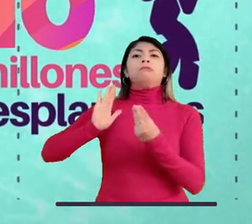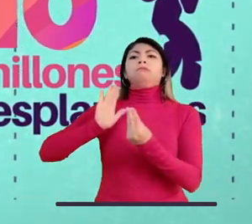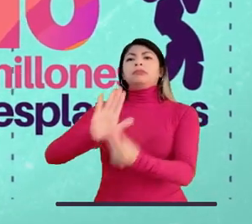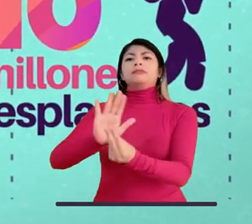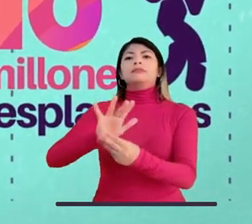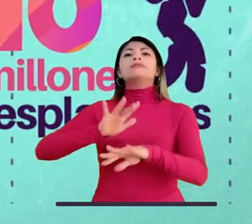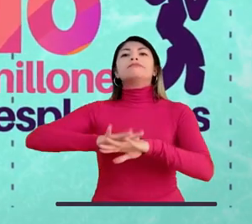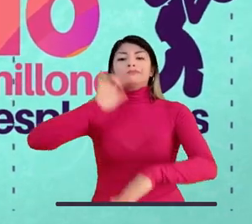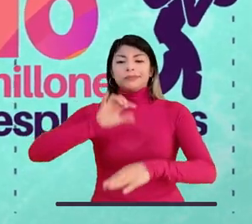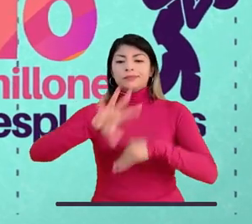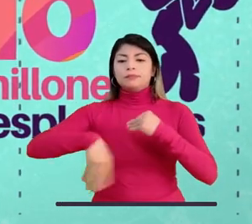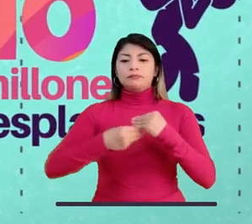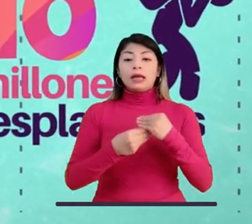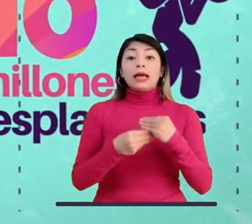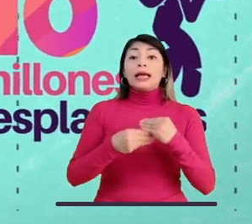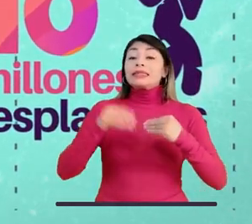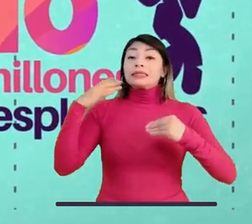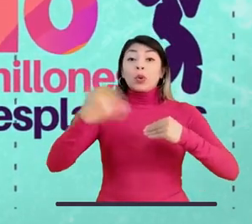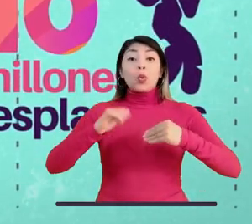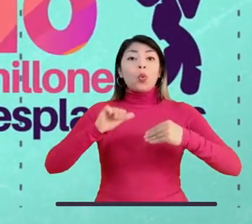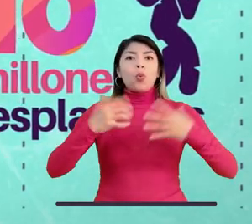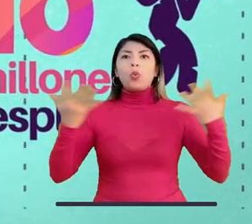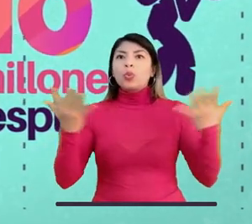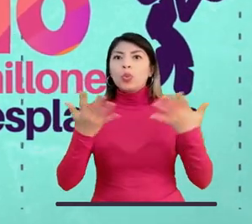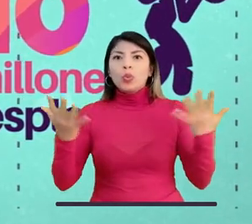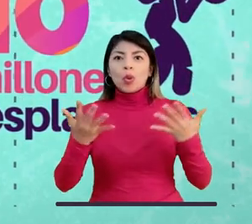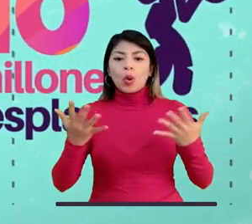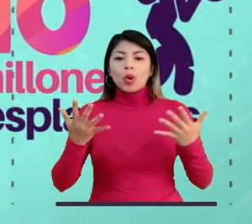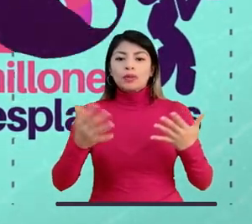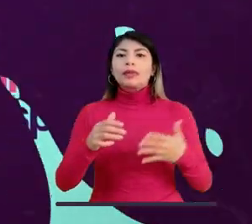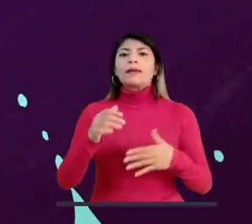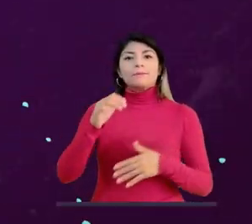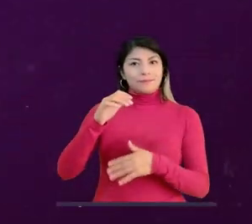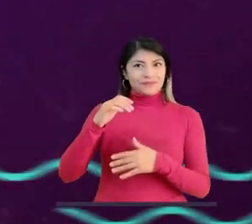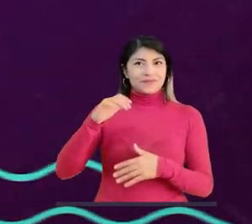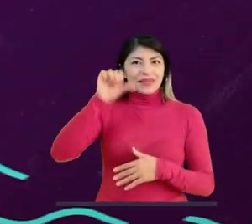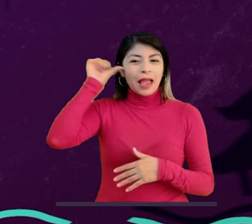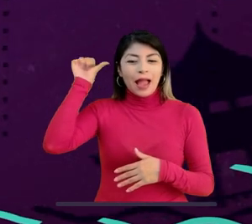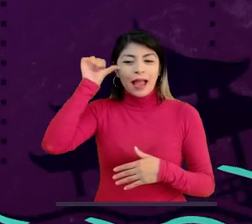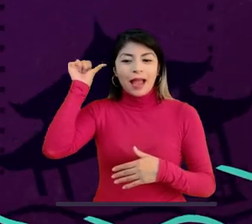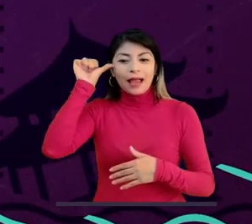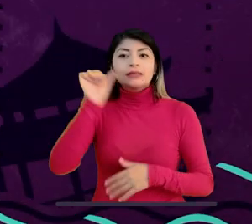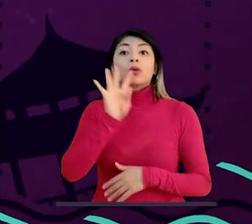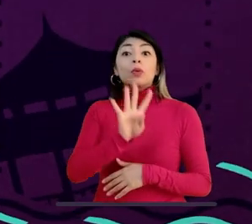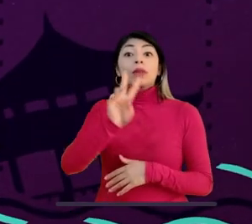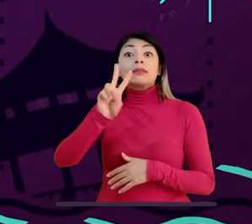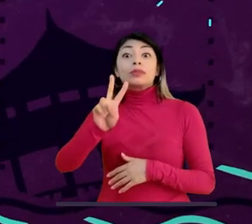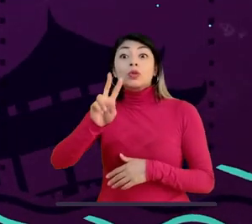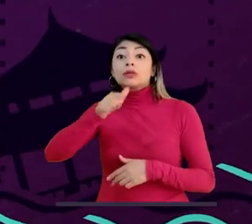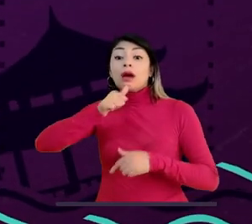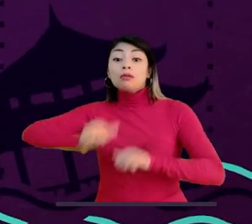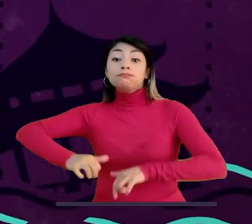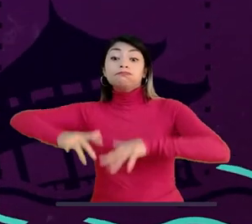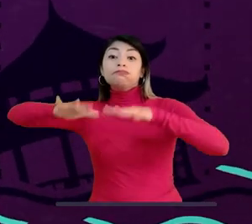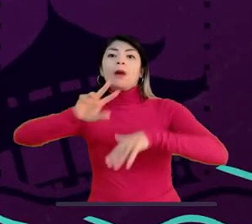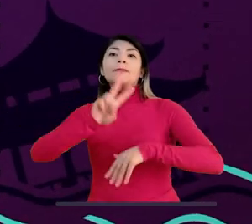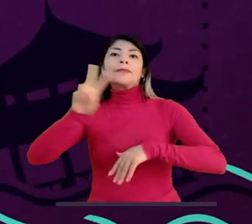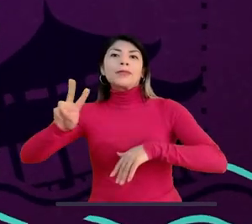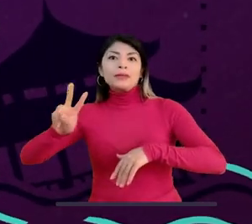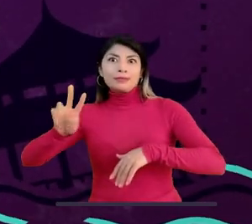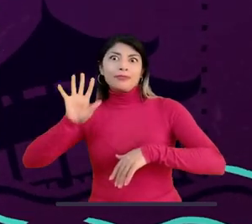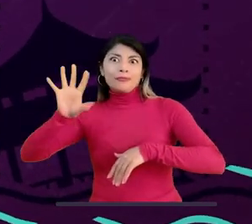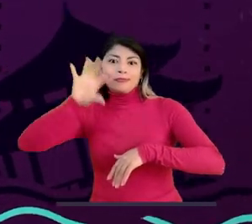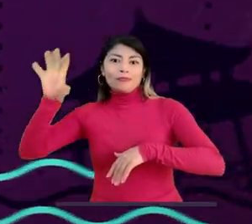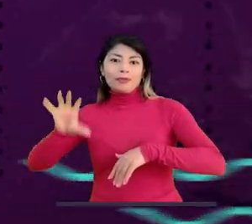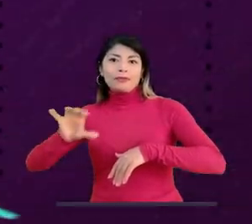de personas desplazadas. Los continentes con más inundaciones en 2019 fueron Asia, con 42 inundaciones en